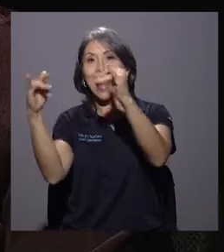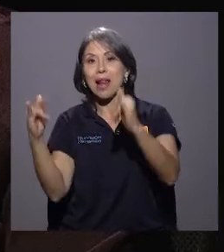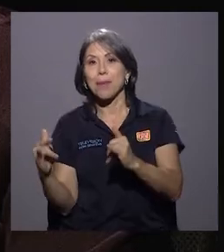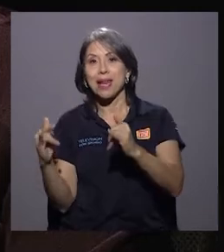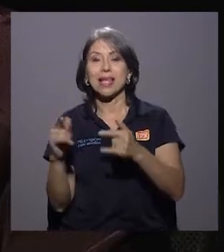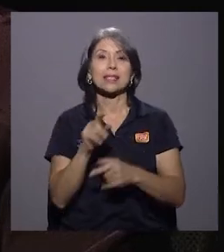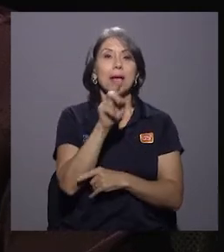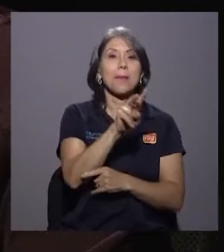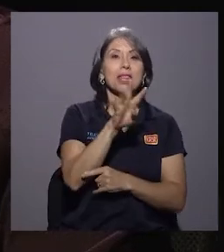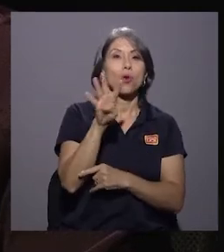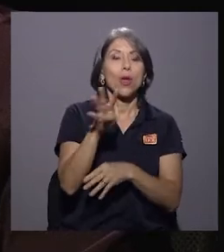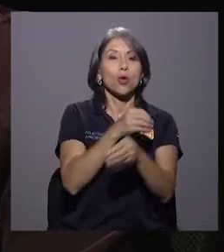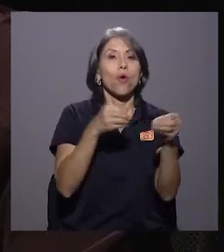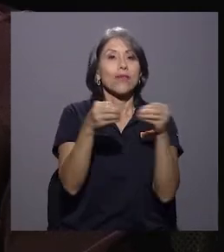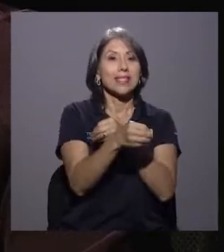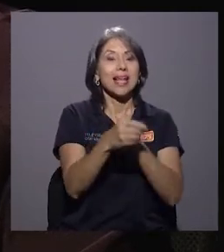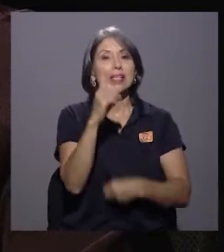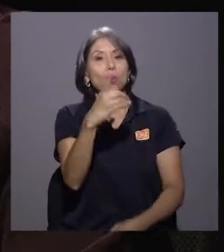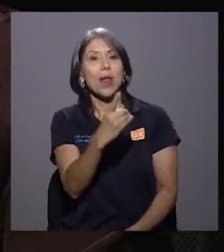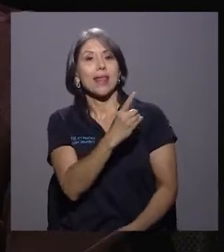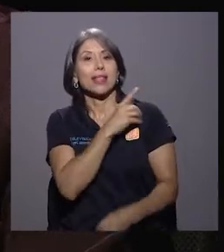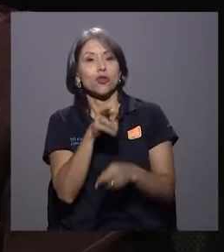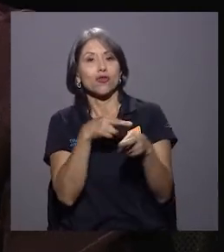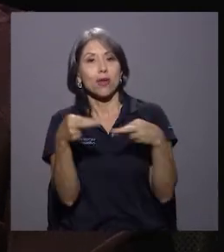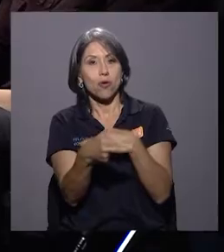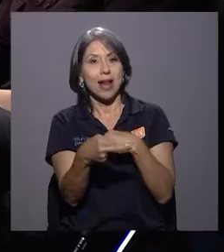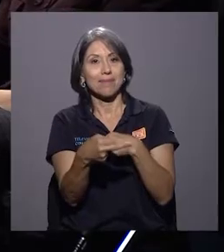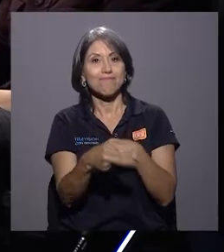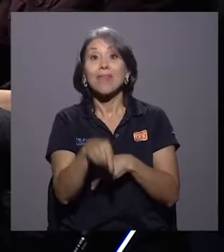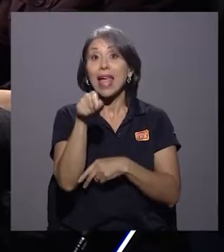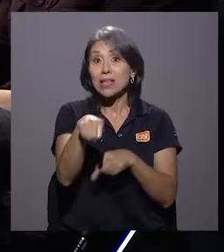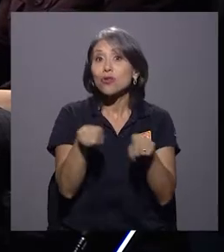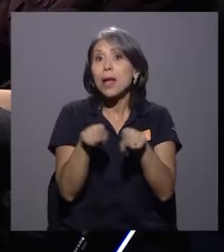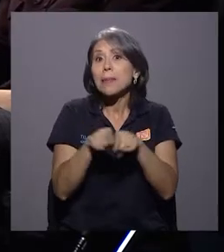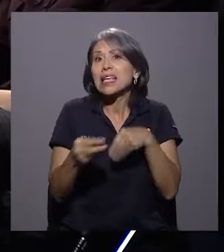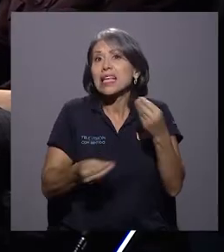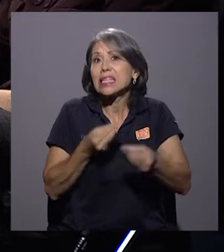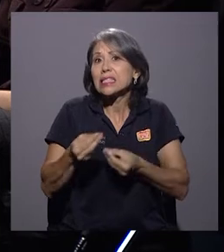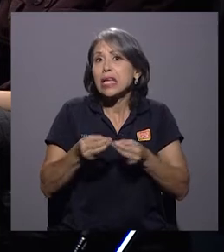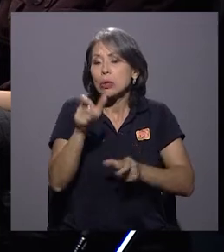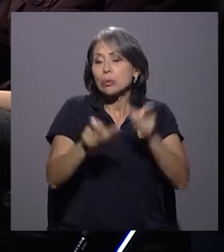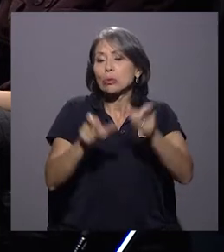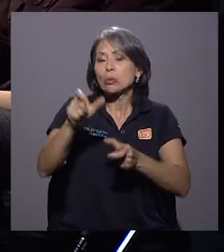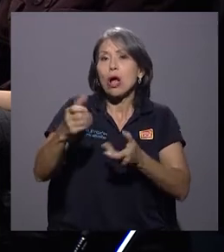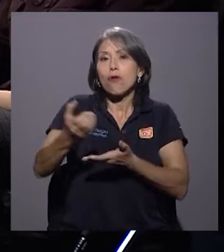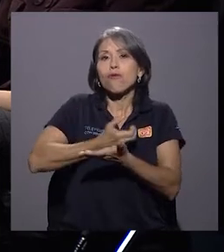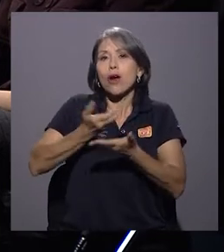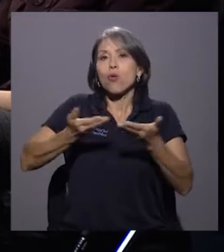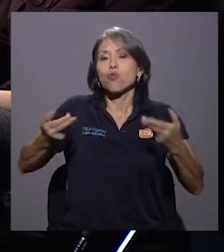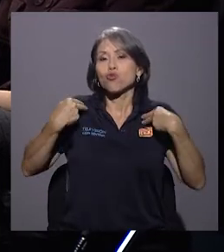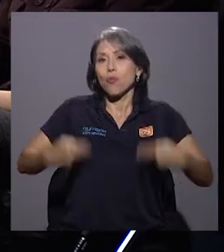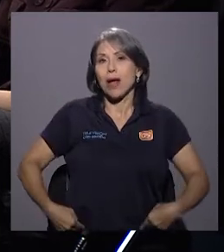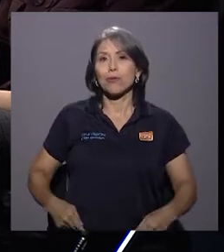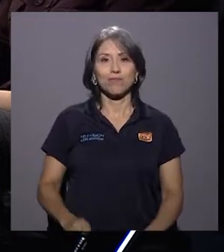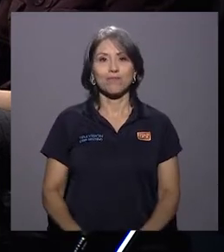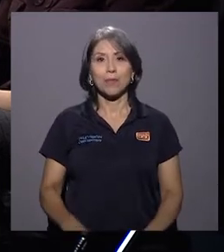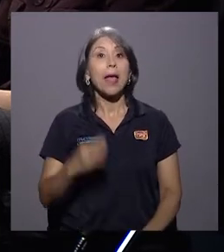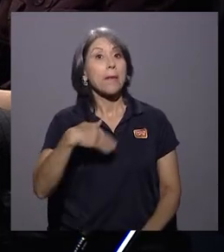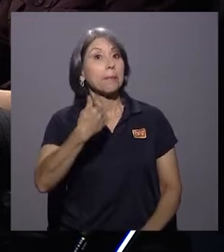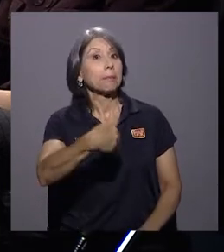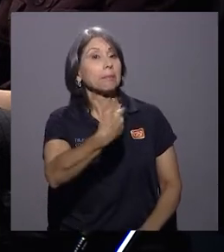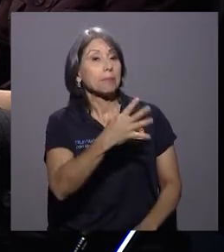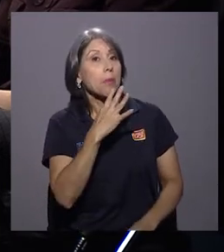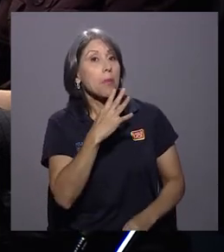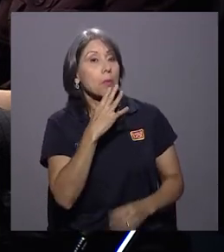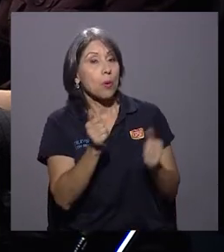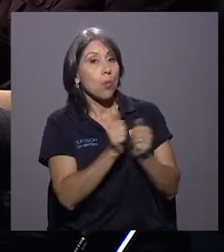regionales y una dirección regional. ¿Qué es ese otro TEP? El recurso humano. Sí, vamos a dar un salto ahora en el otro, casualmente en el otro